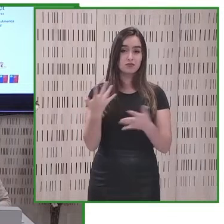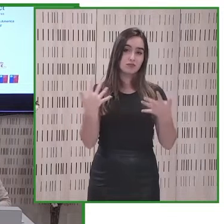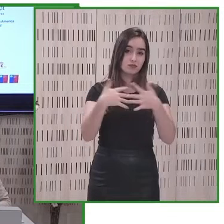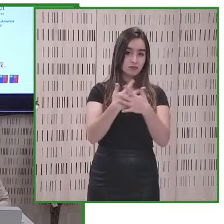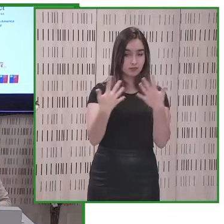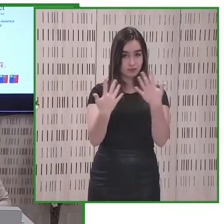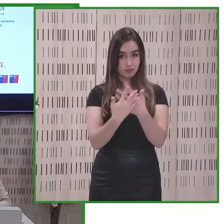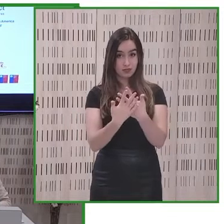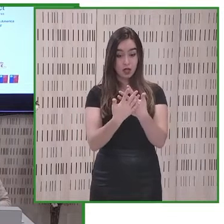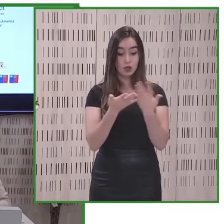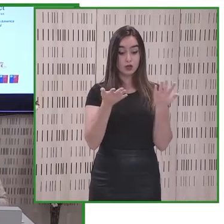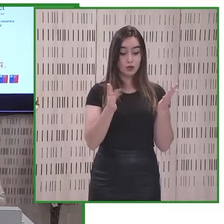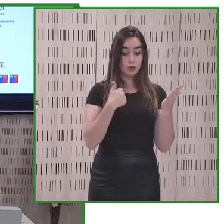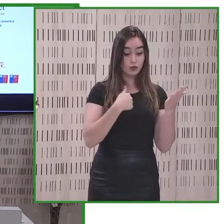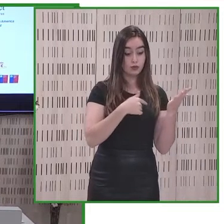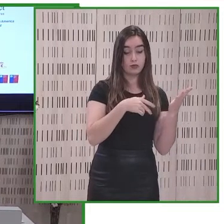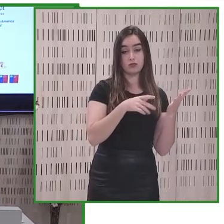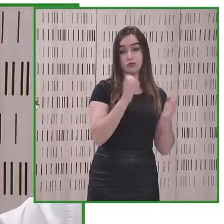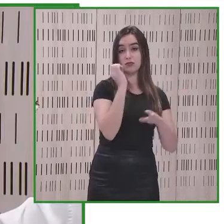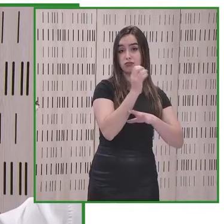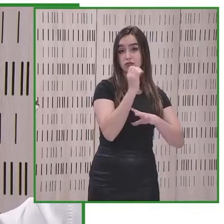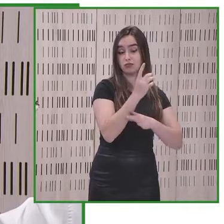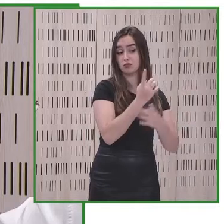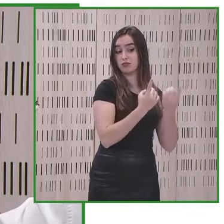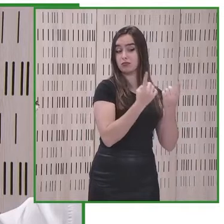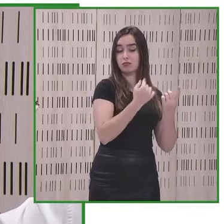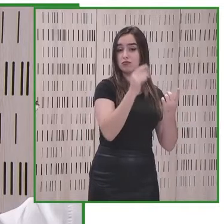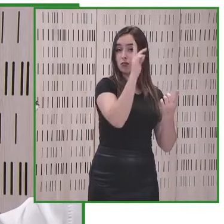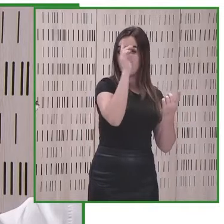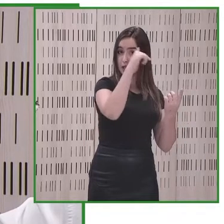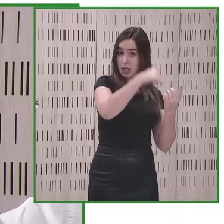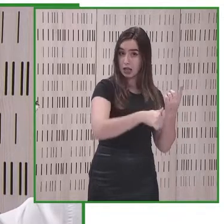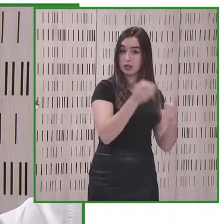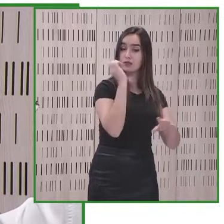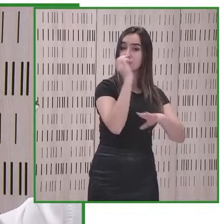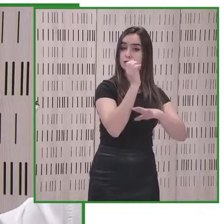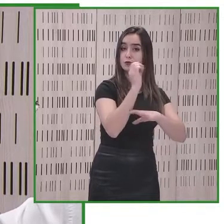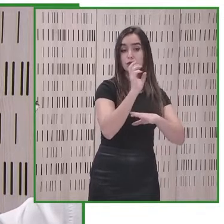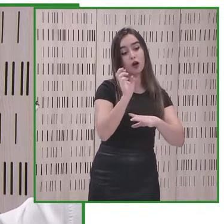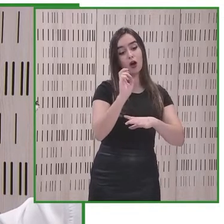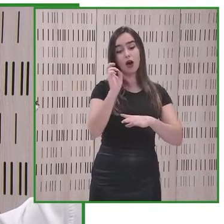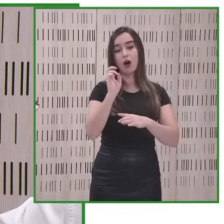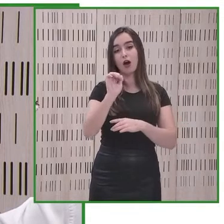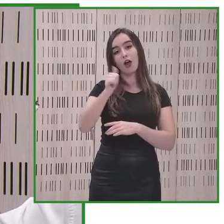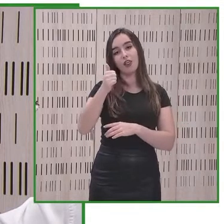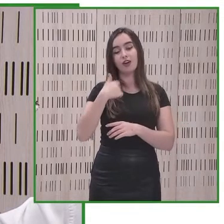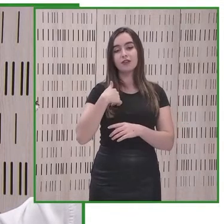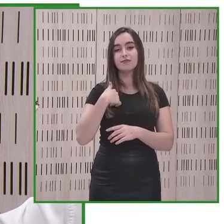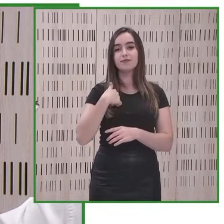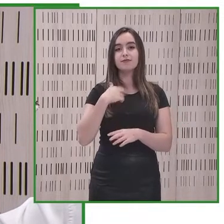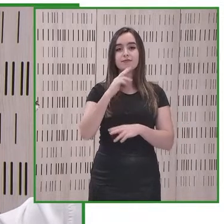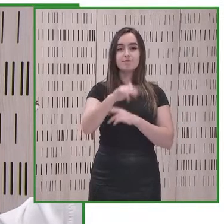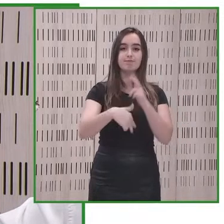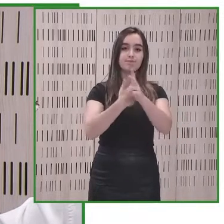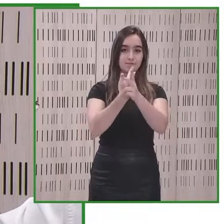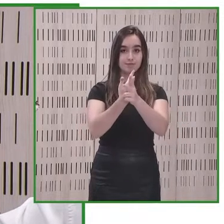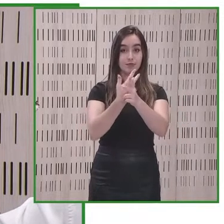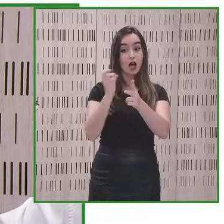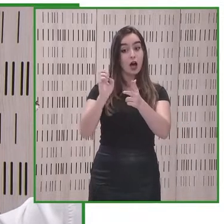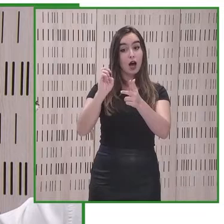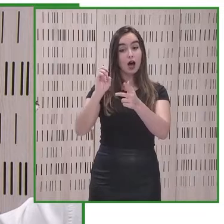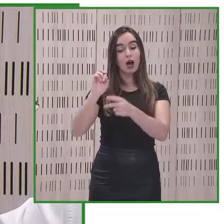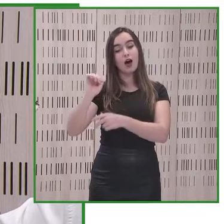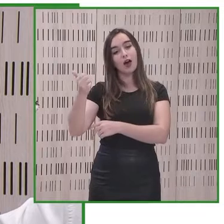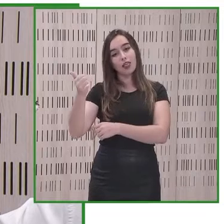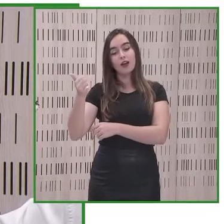sesiones en vivo de manera presencial aquí es de madrid otras eran en vivo de manera virtual y otras fueron pregrabadas para asegurar que